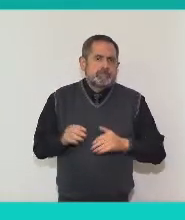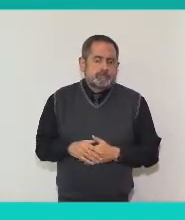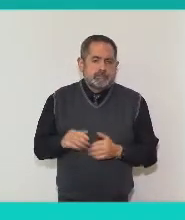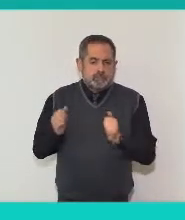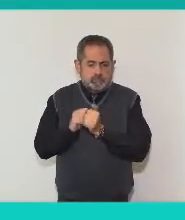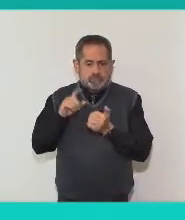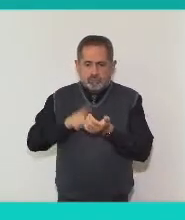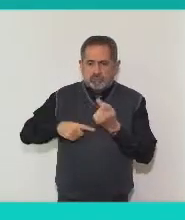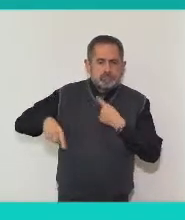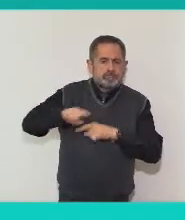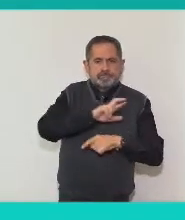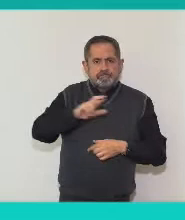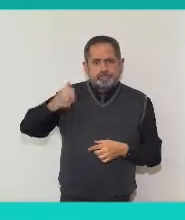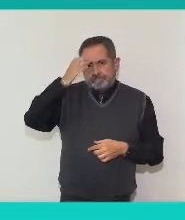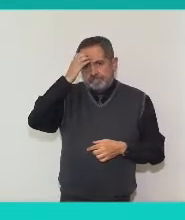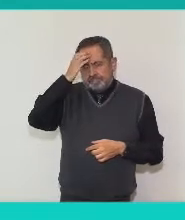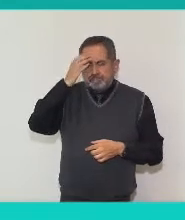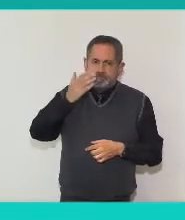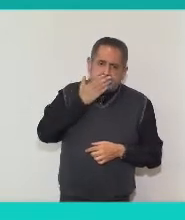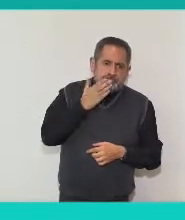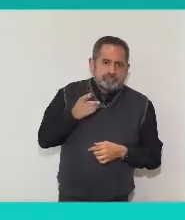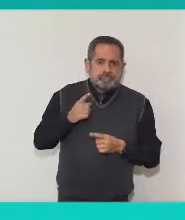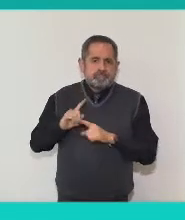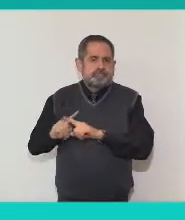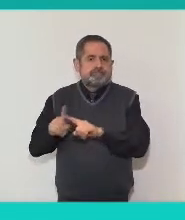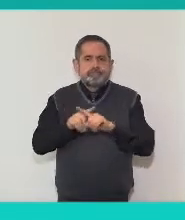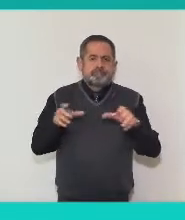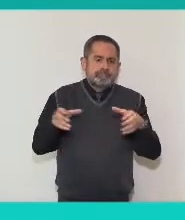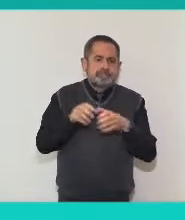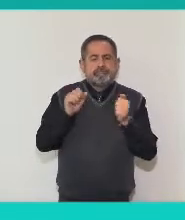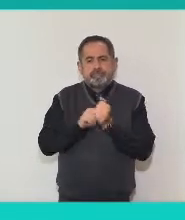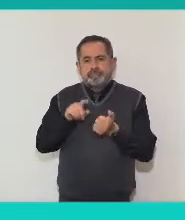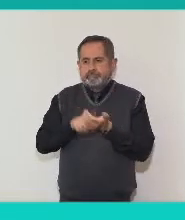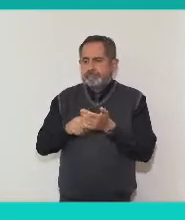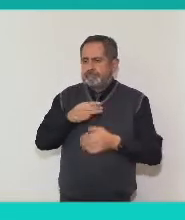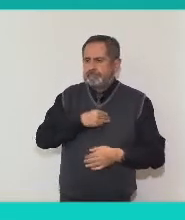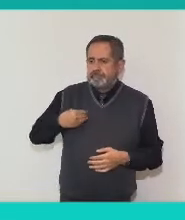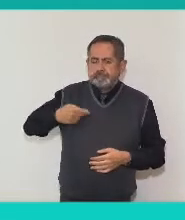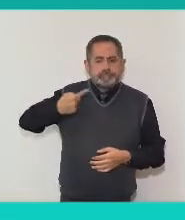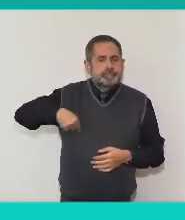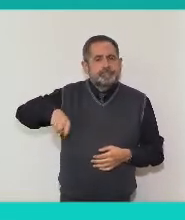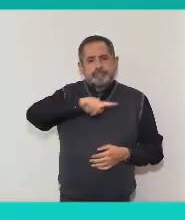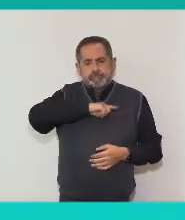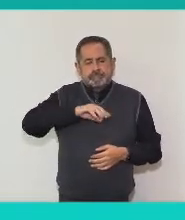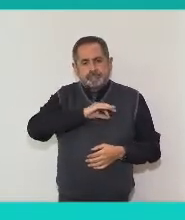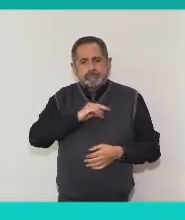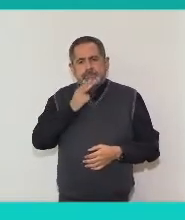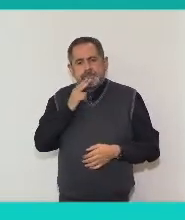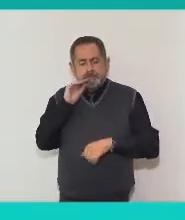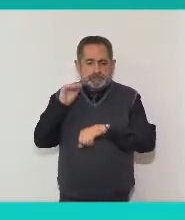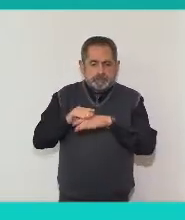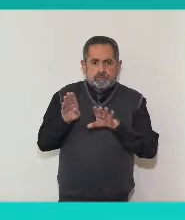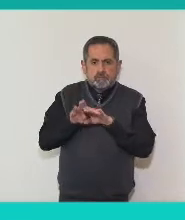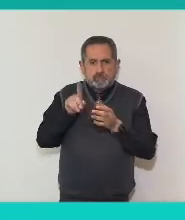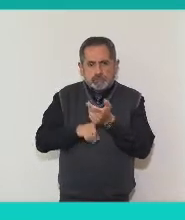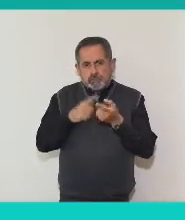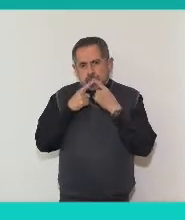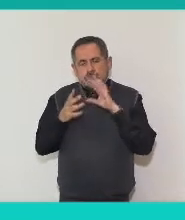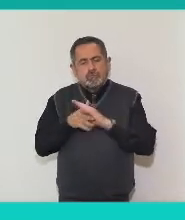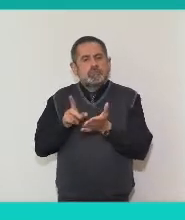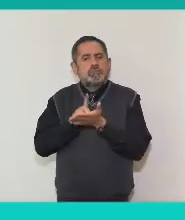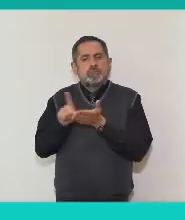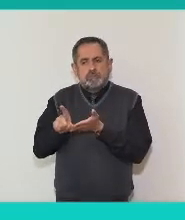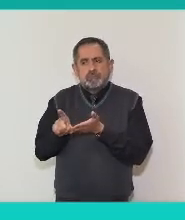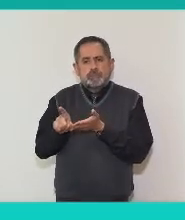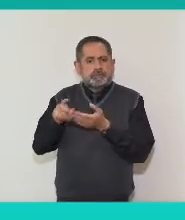Que a partir del reconocimiento de la diversidad que caracteriza a sus miembros pueda garantizar el pleno ejercicio de los